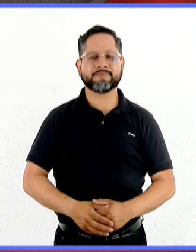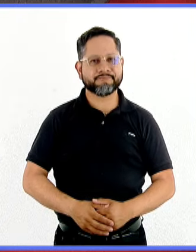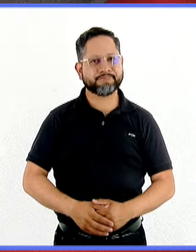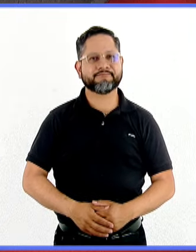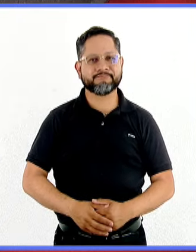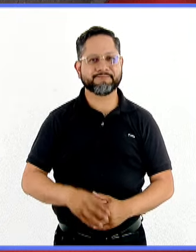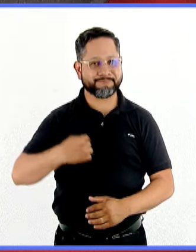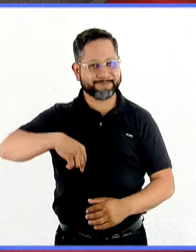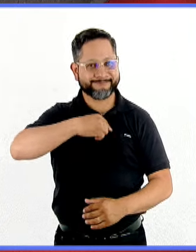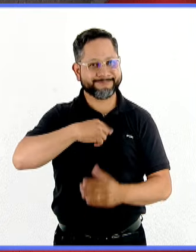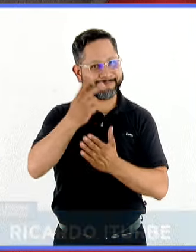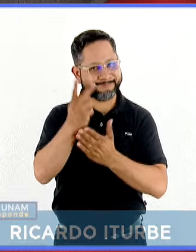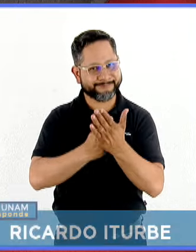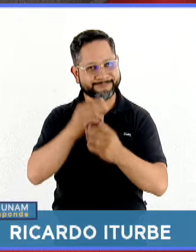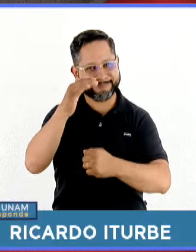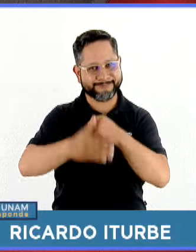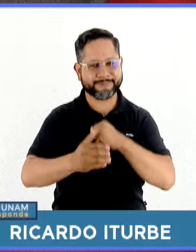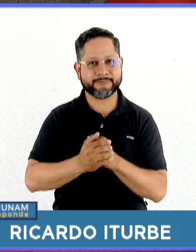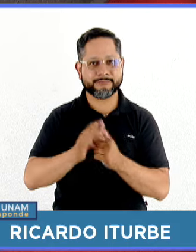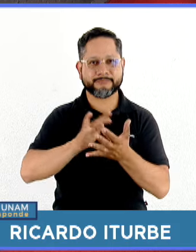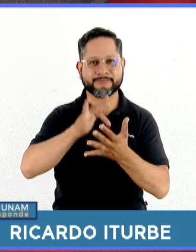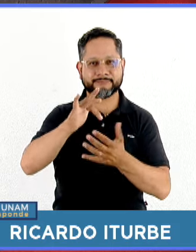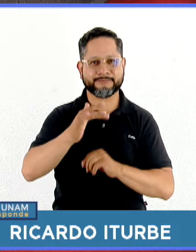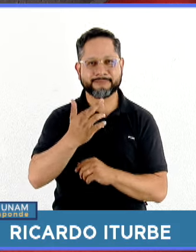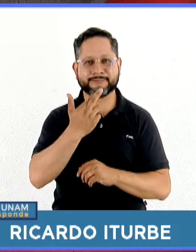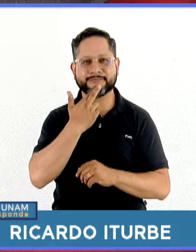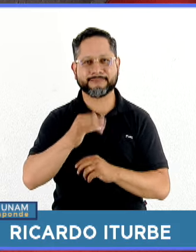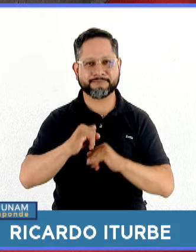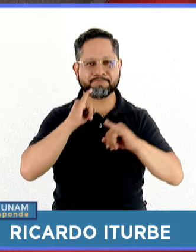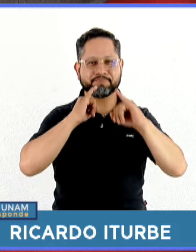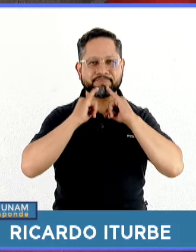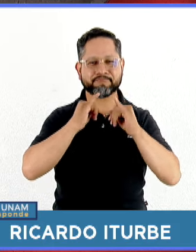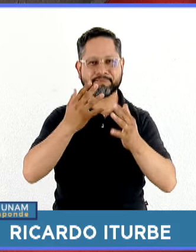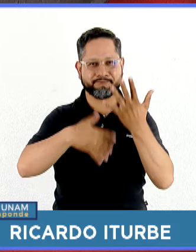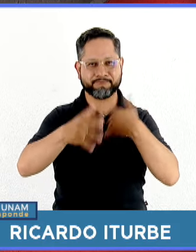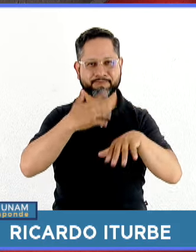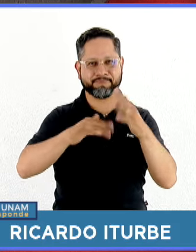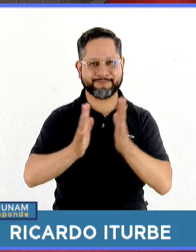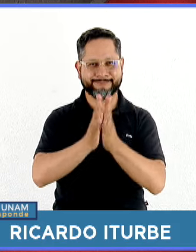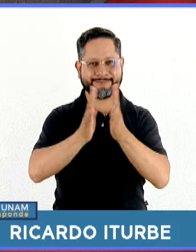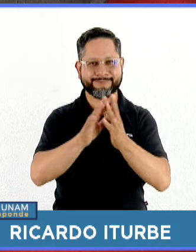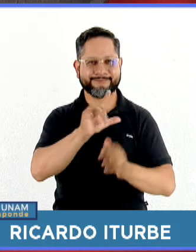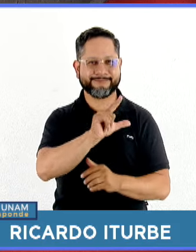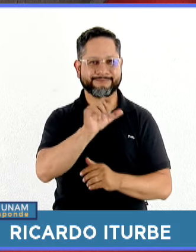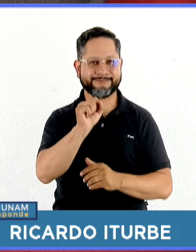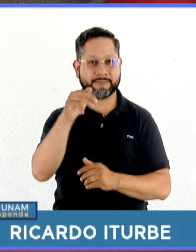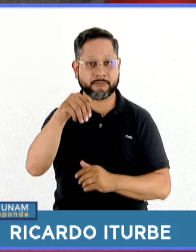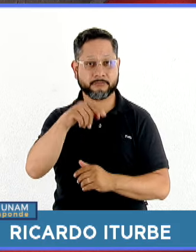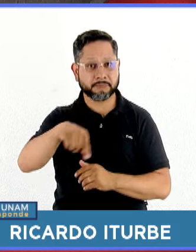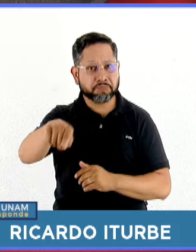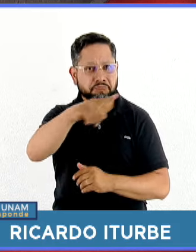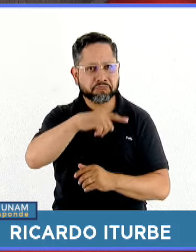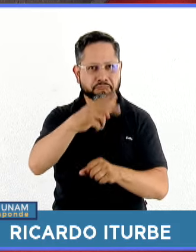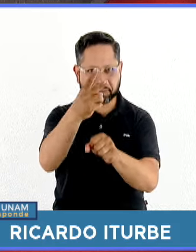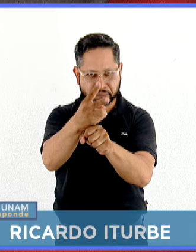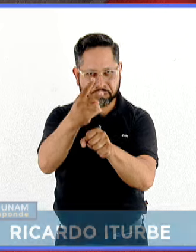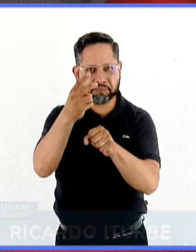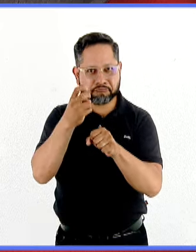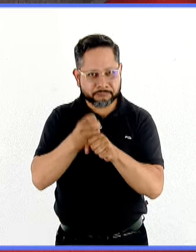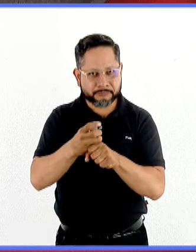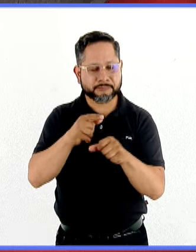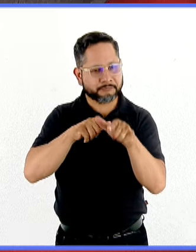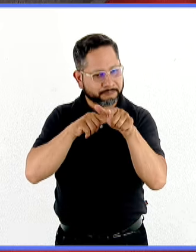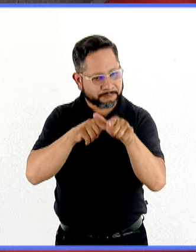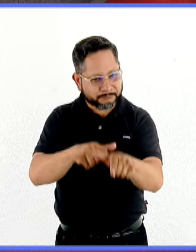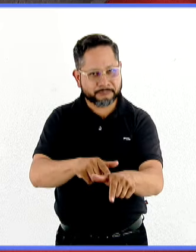Así terminamos nuestro programa de hoy agradeciendo a Ricardo Iturbe su participación en la interpretación de lengua de señas. Y a todos ustedes los invitamos a